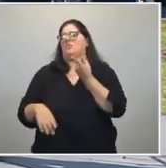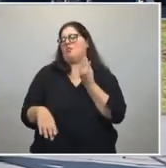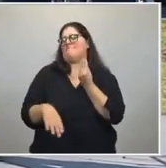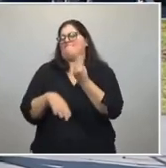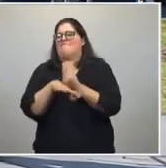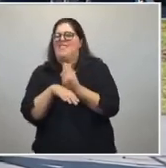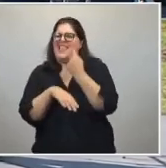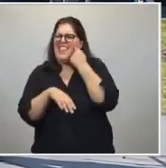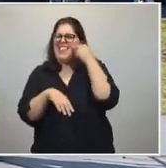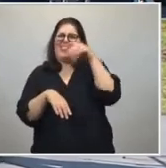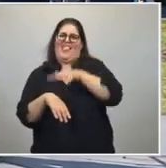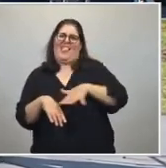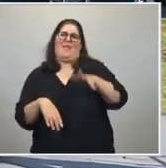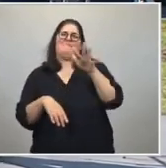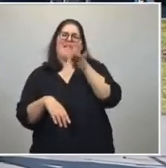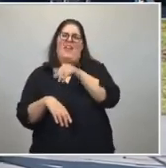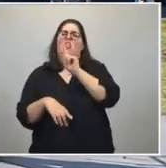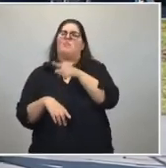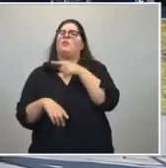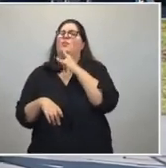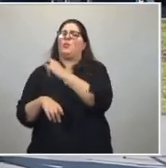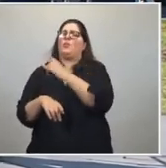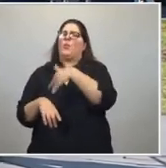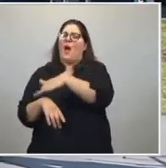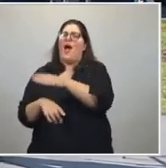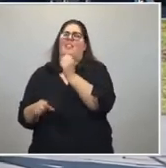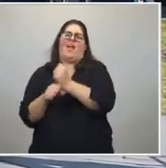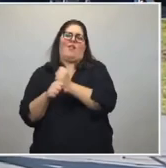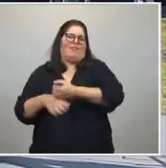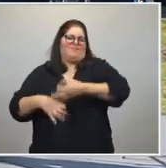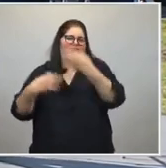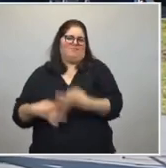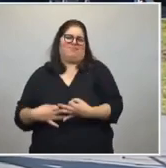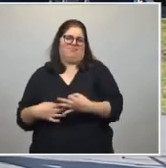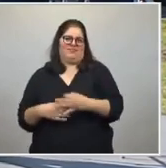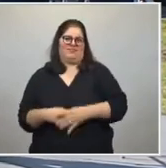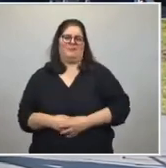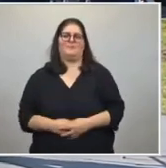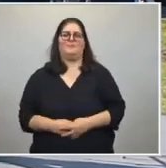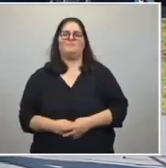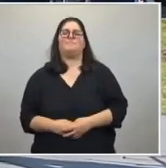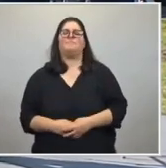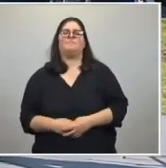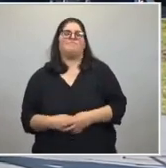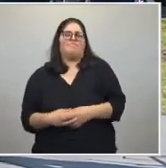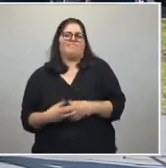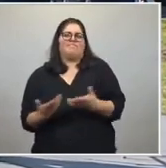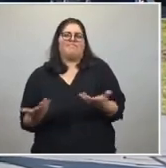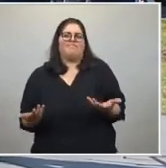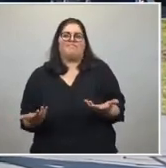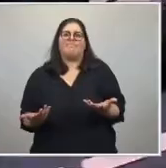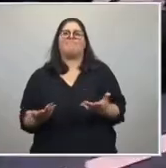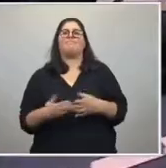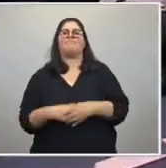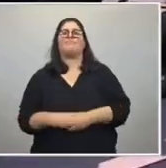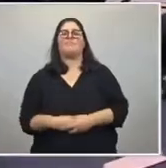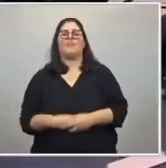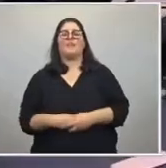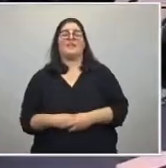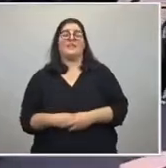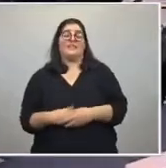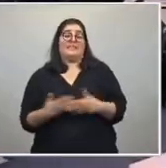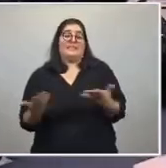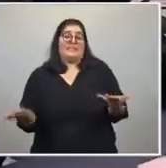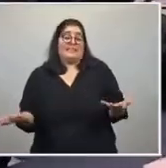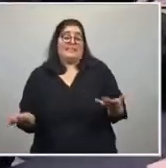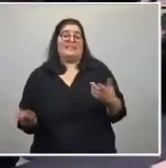que vas a hacer una enorme tarea en lo que viene. Porque si